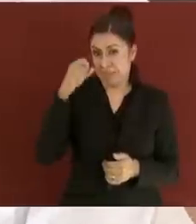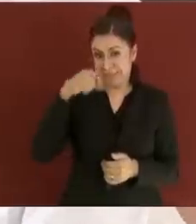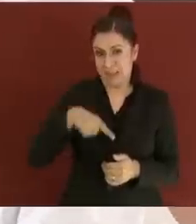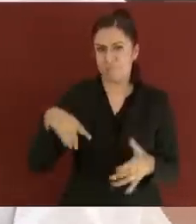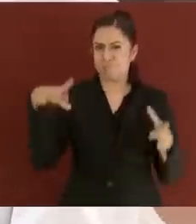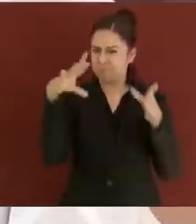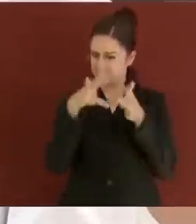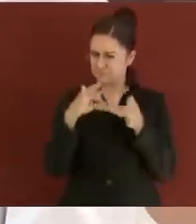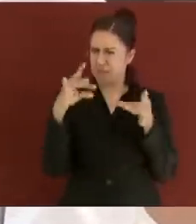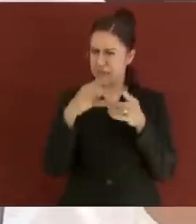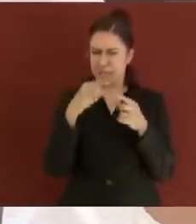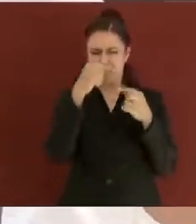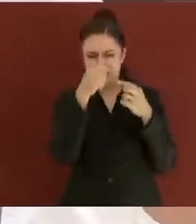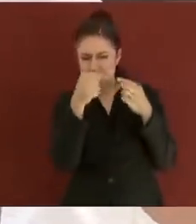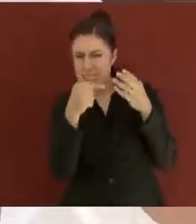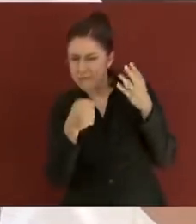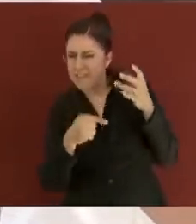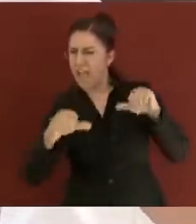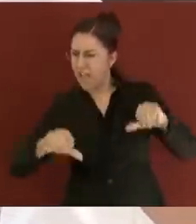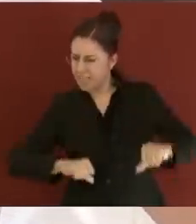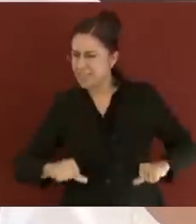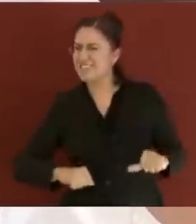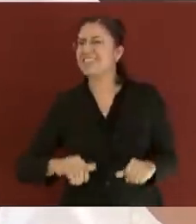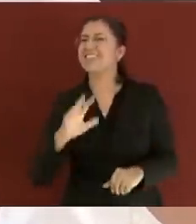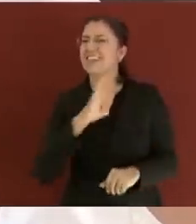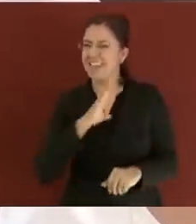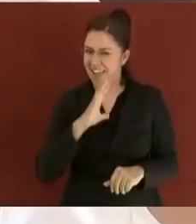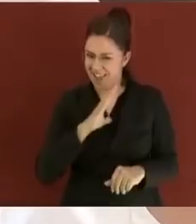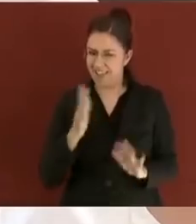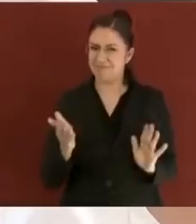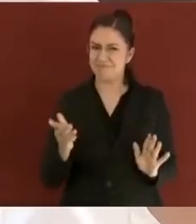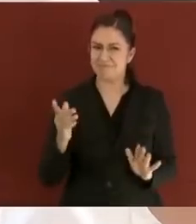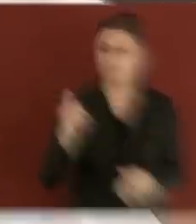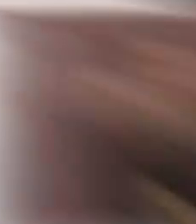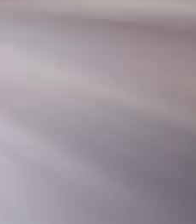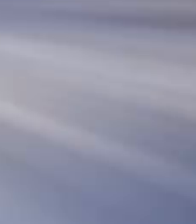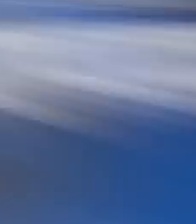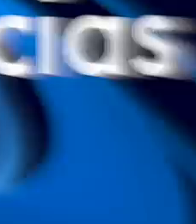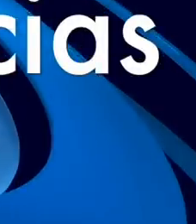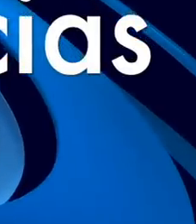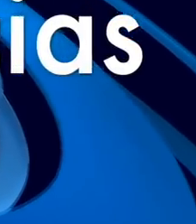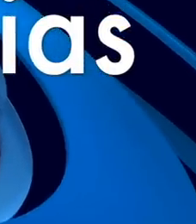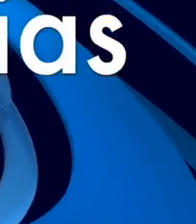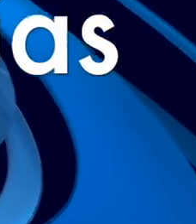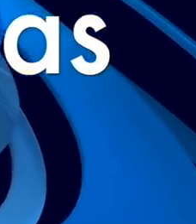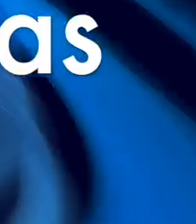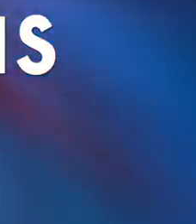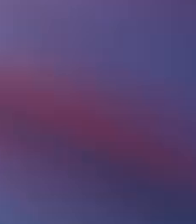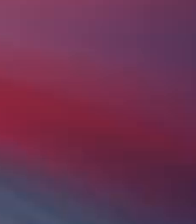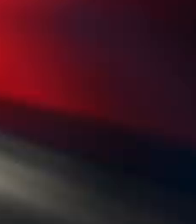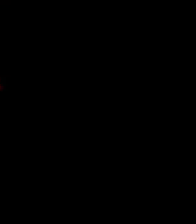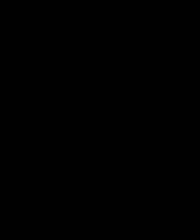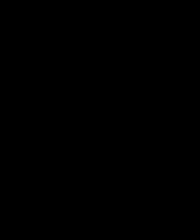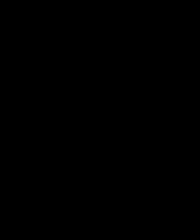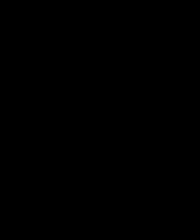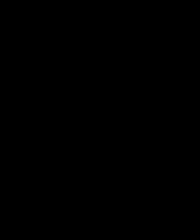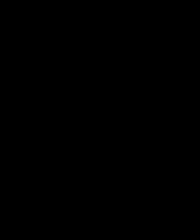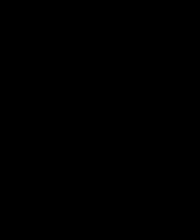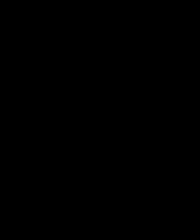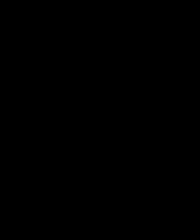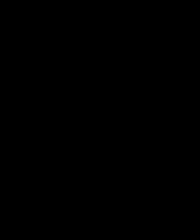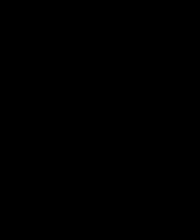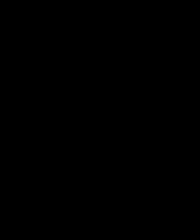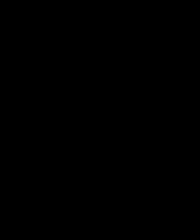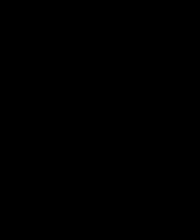que se están llevando a cabo aquí en La Yesca. La de la